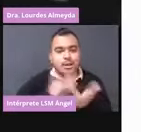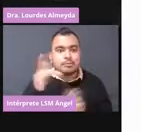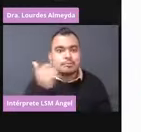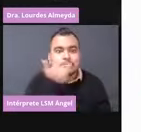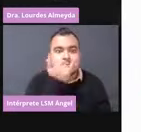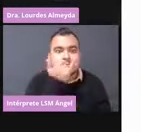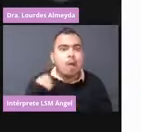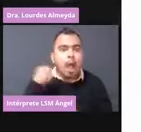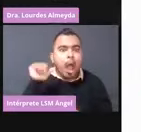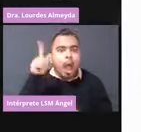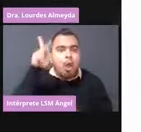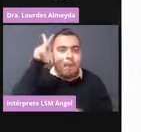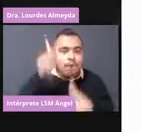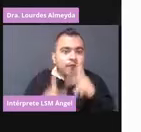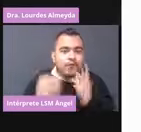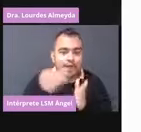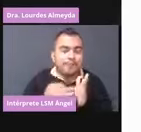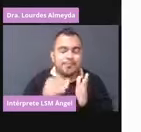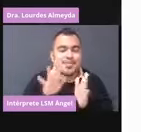quedado algo. La próxima.